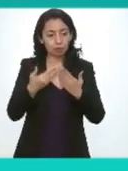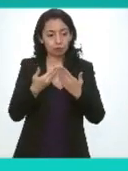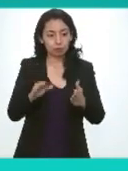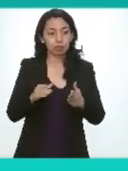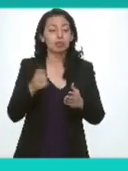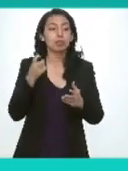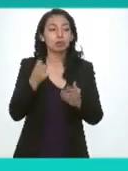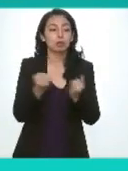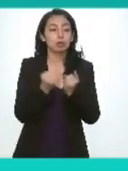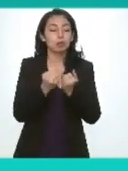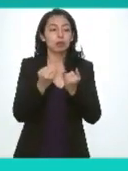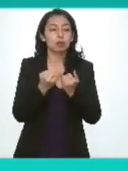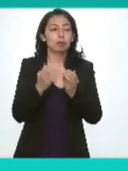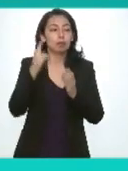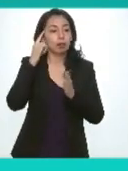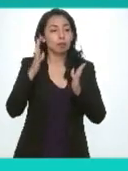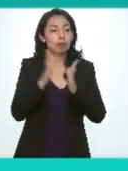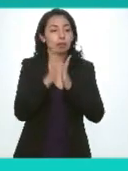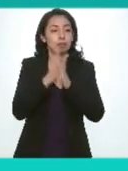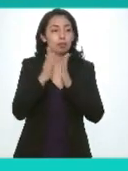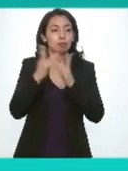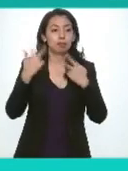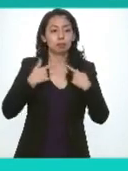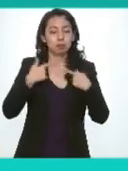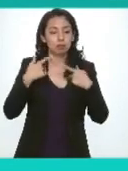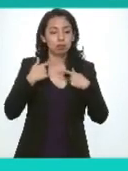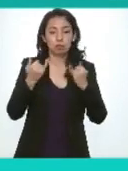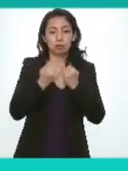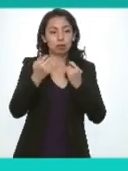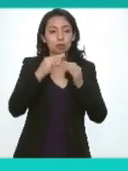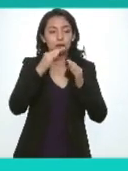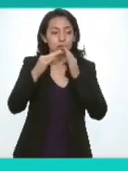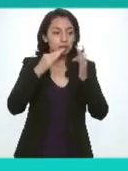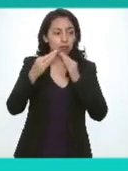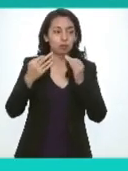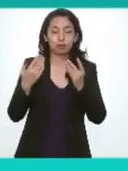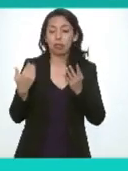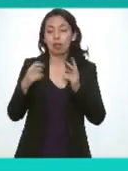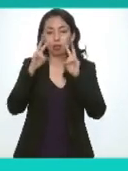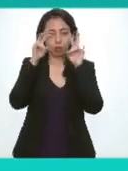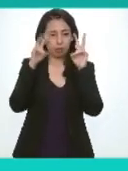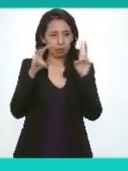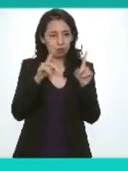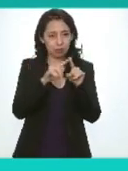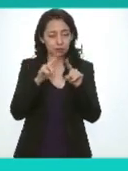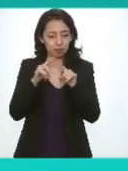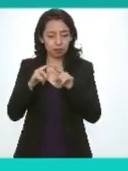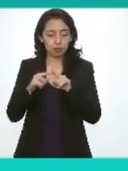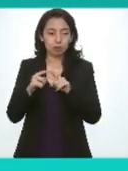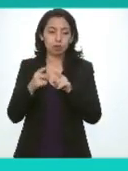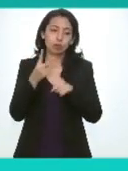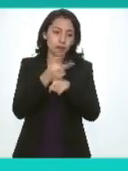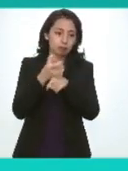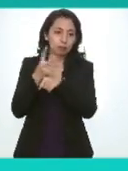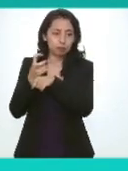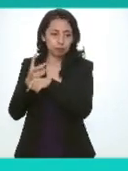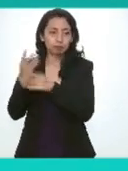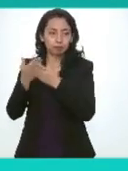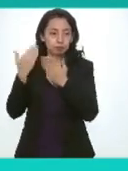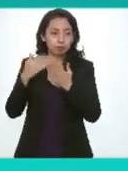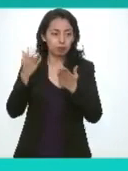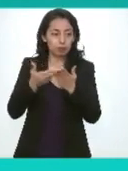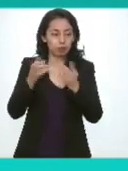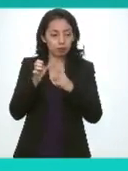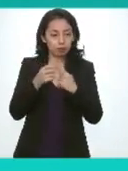y con ello también se aprueba la participación de las personas mencionadas para la presentación de los temas ofrendados en su calidad de invitados del